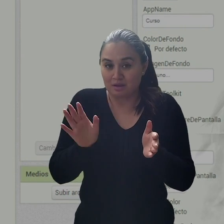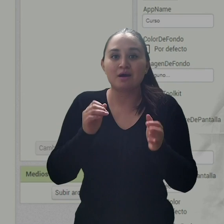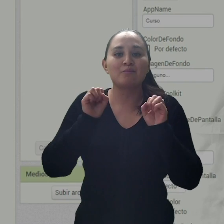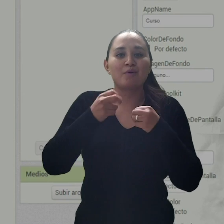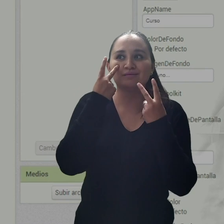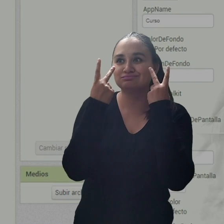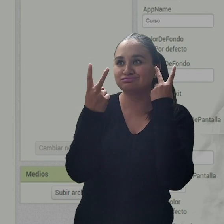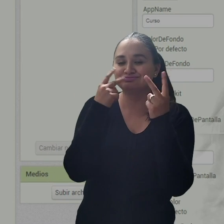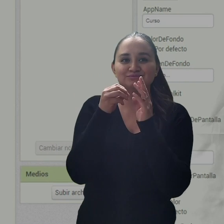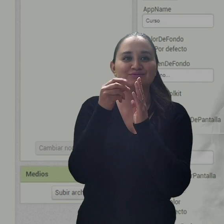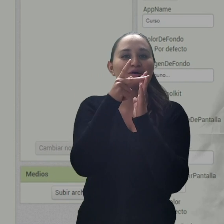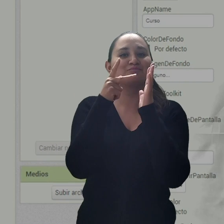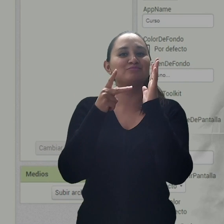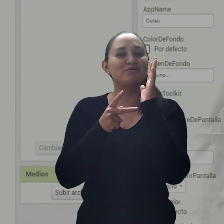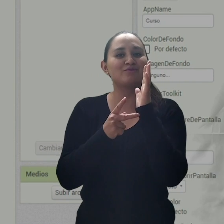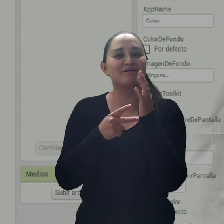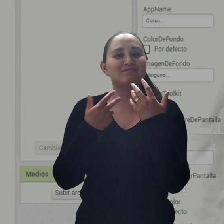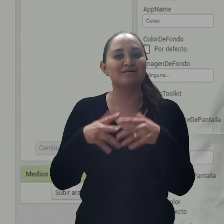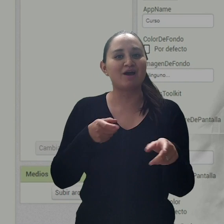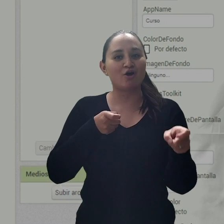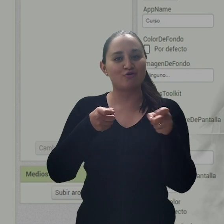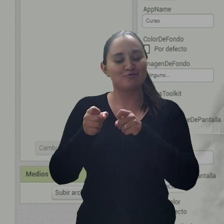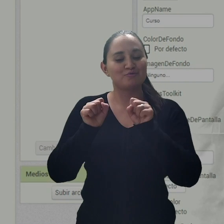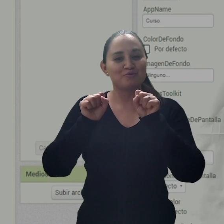el programa ejecutándose.